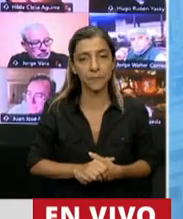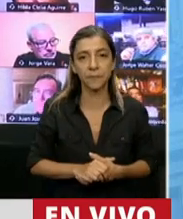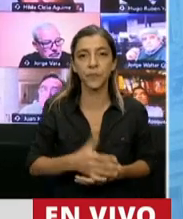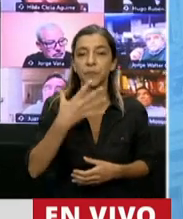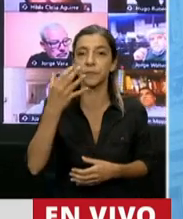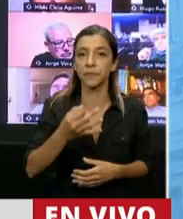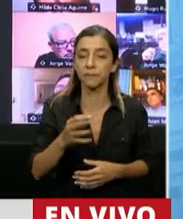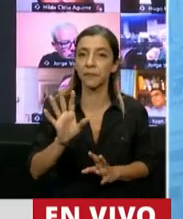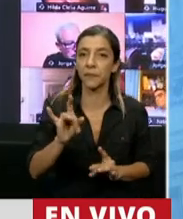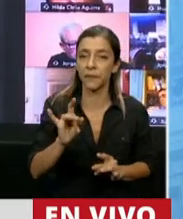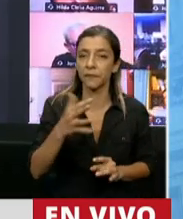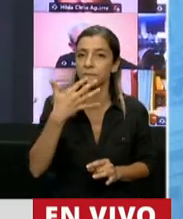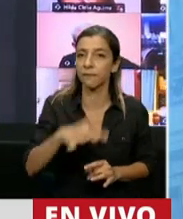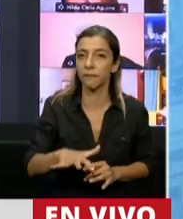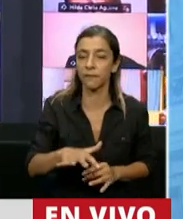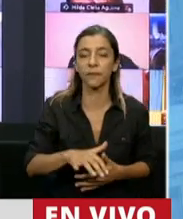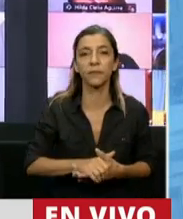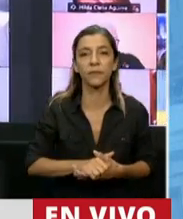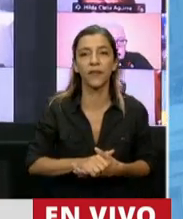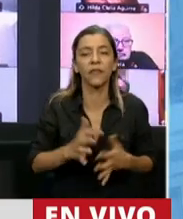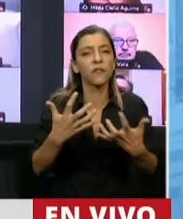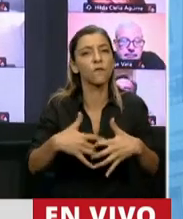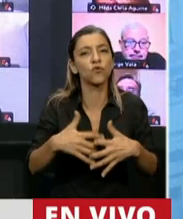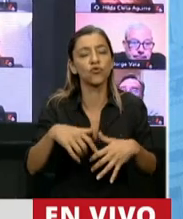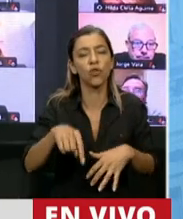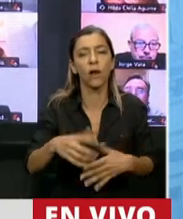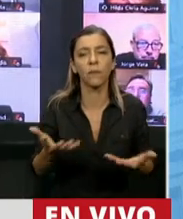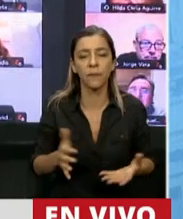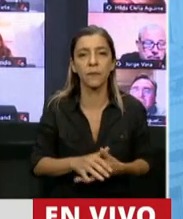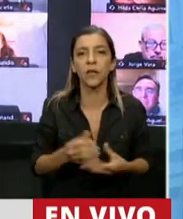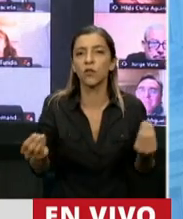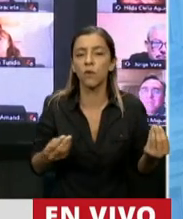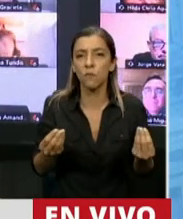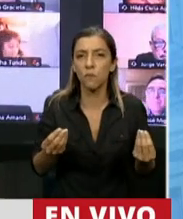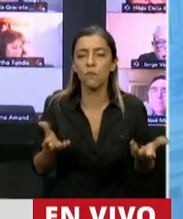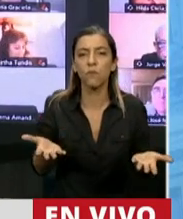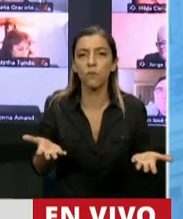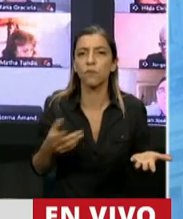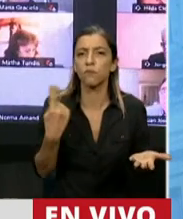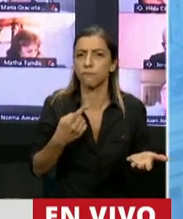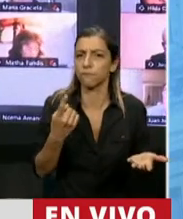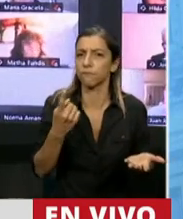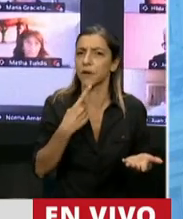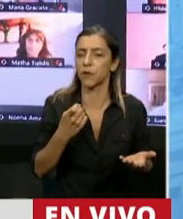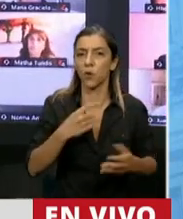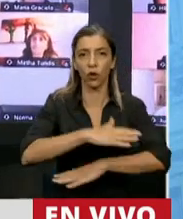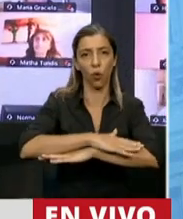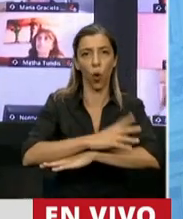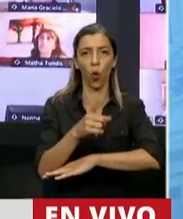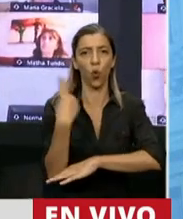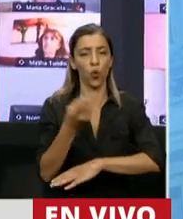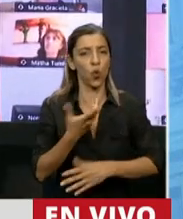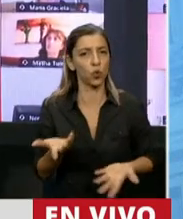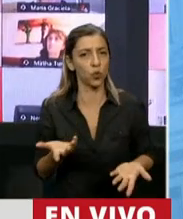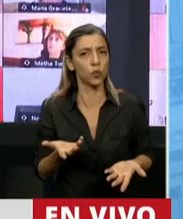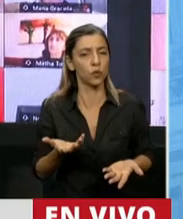Sinceramente, me cuesta entender el funcionamiento porque las conductas que llevamos los que dirigen y